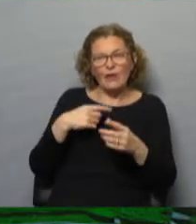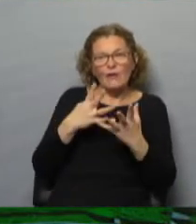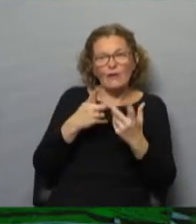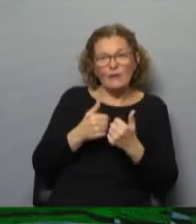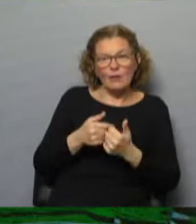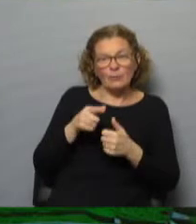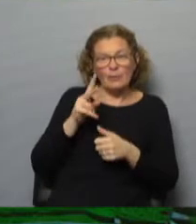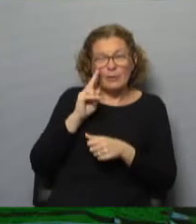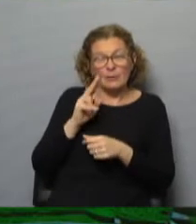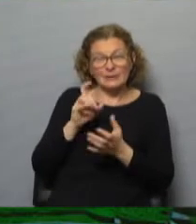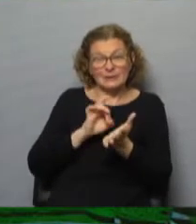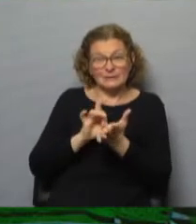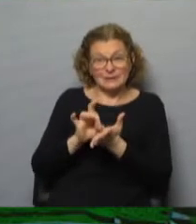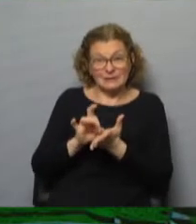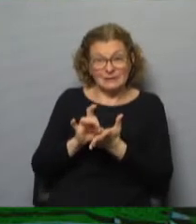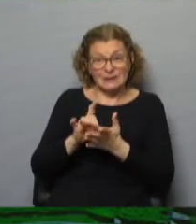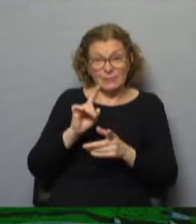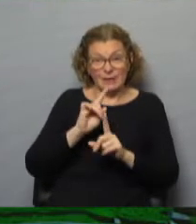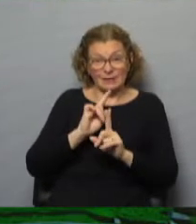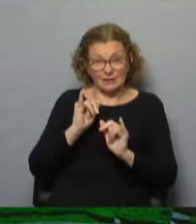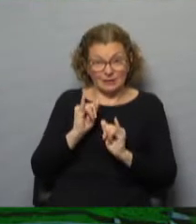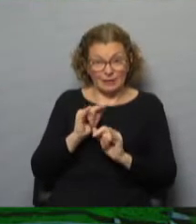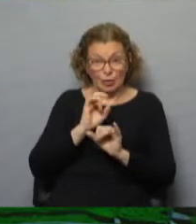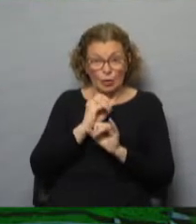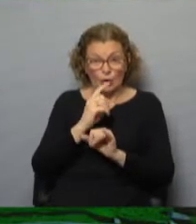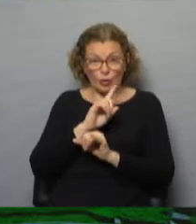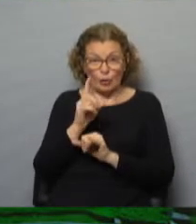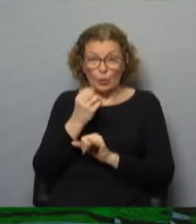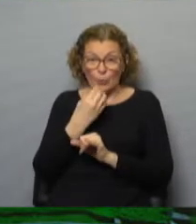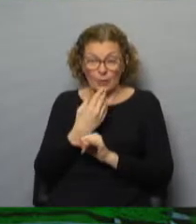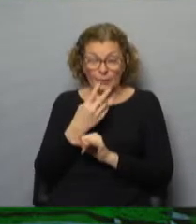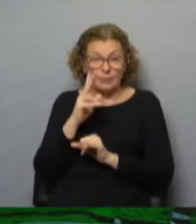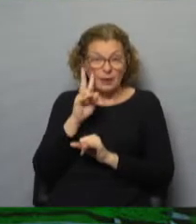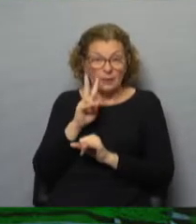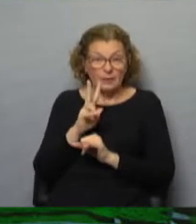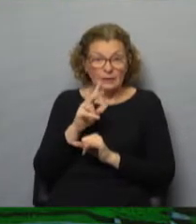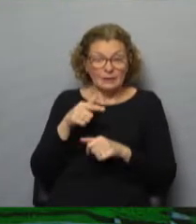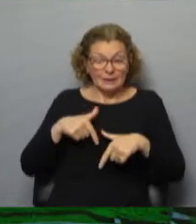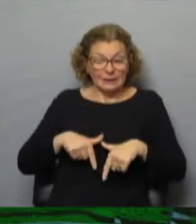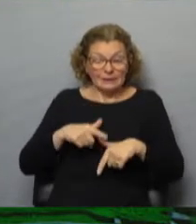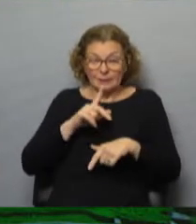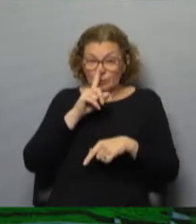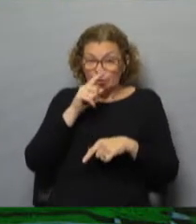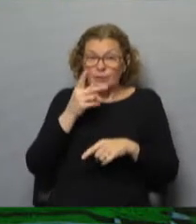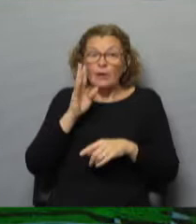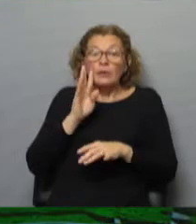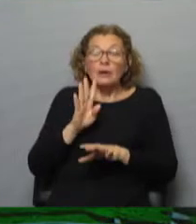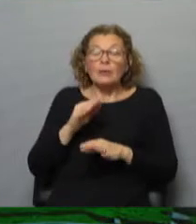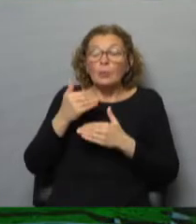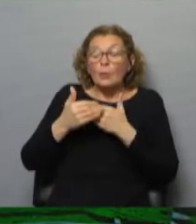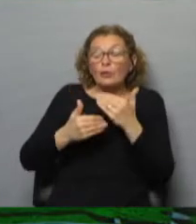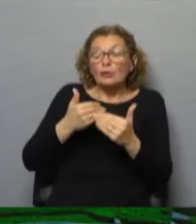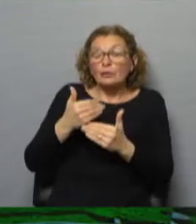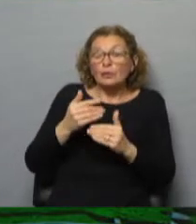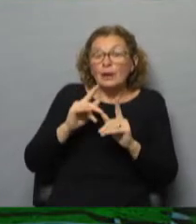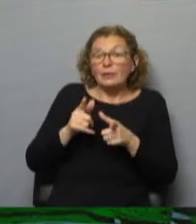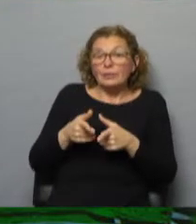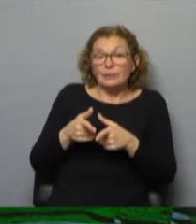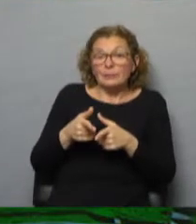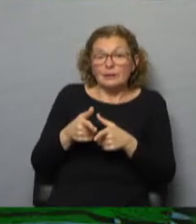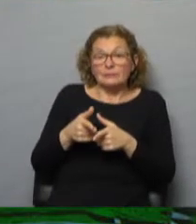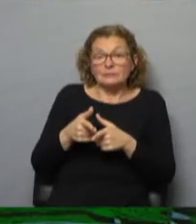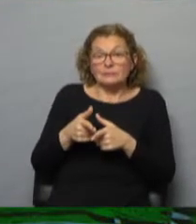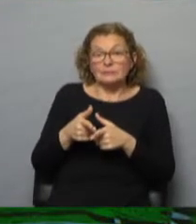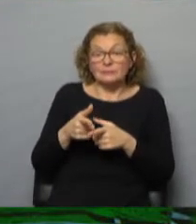si este sistema funcionó o no. Lo van a interpretar, lo van a evaluar por parte de la Intendencia de Montevideo y veremos cómo evoluciona también por parte de